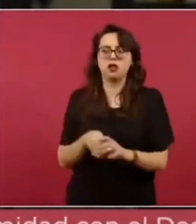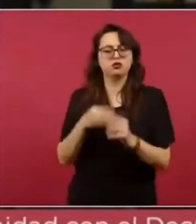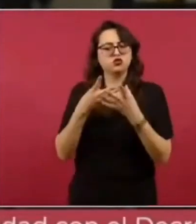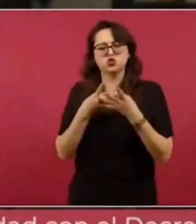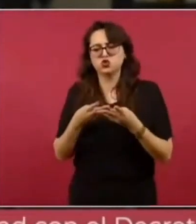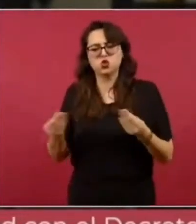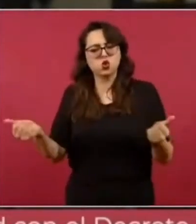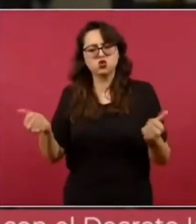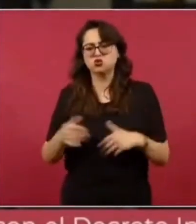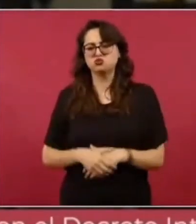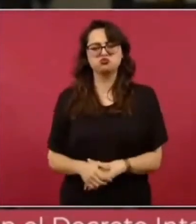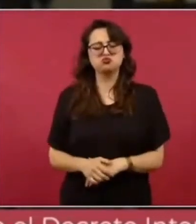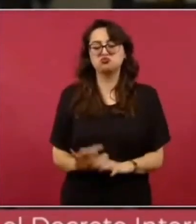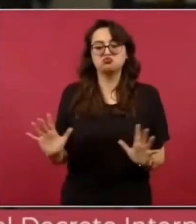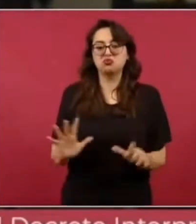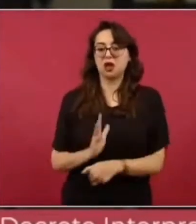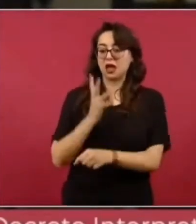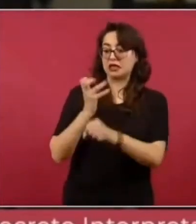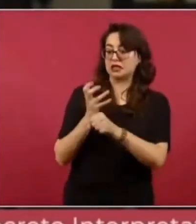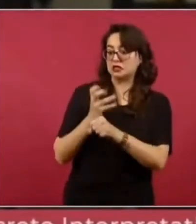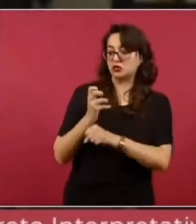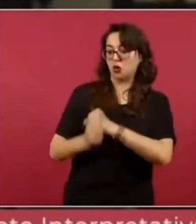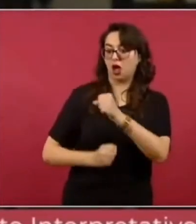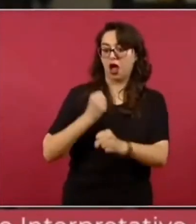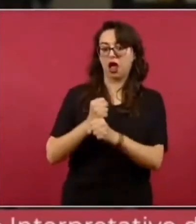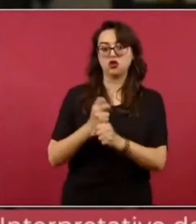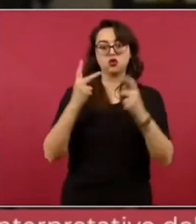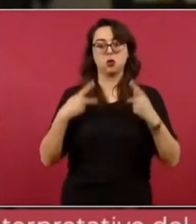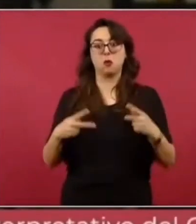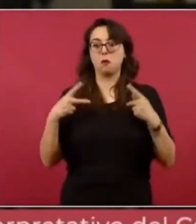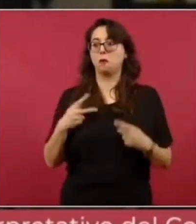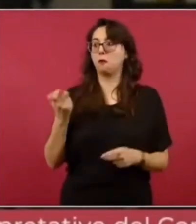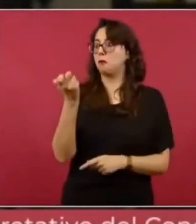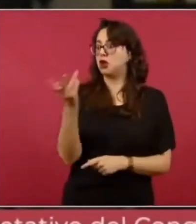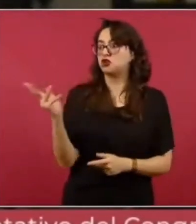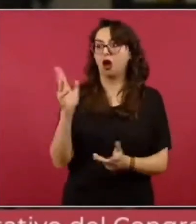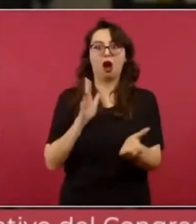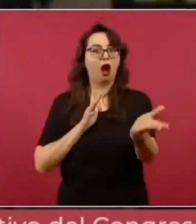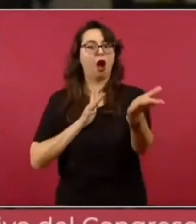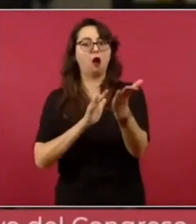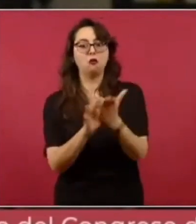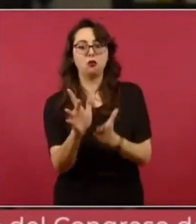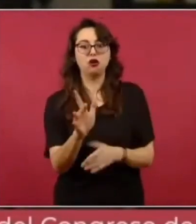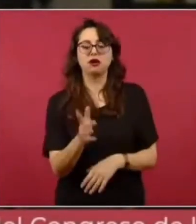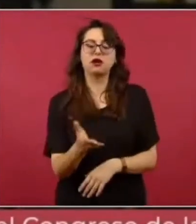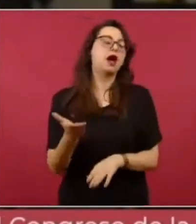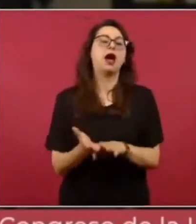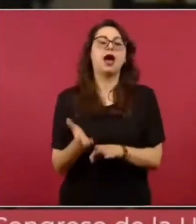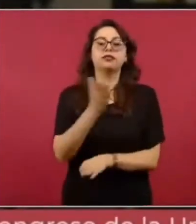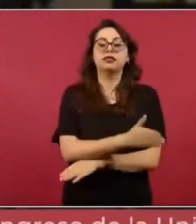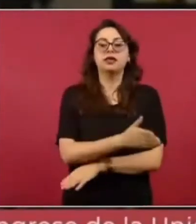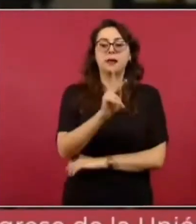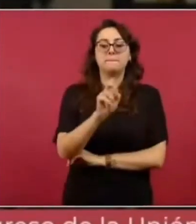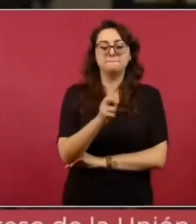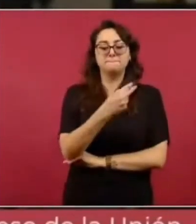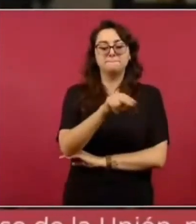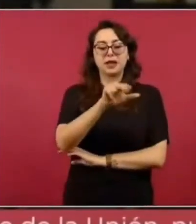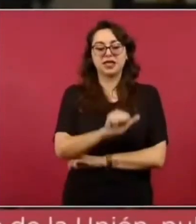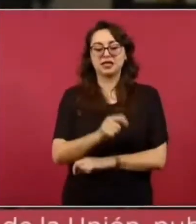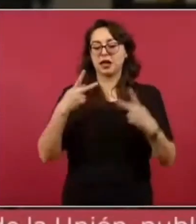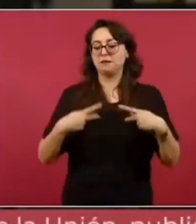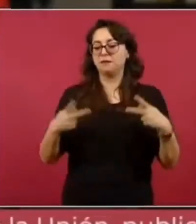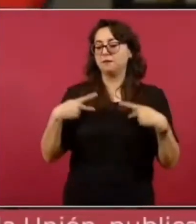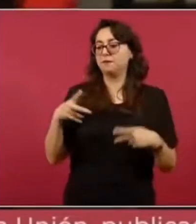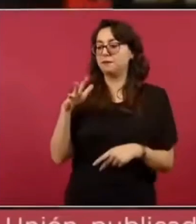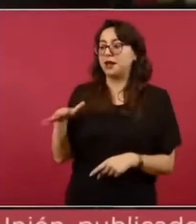popularidad, ¿no? Podríamos ver que Enrique Peña Nieto llega a quinto año de su gobierno con menos del 30%.